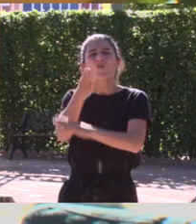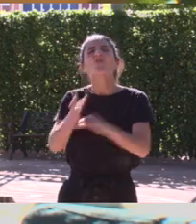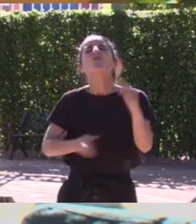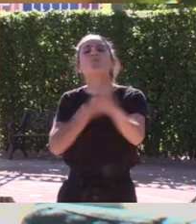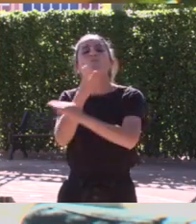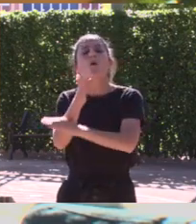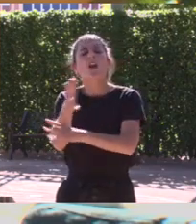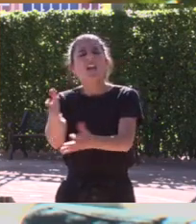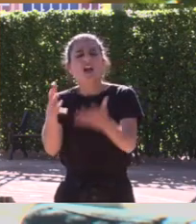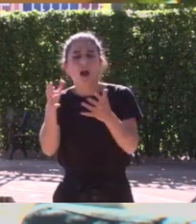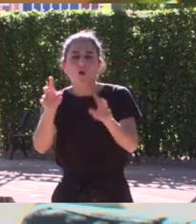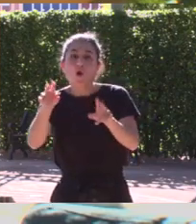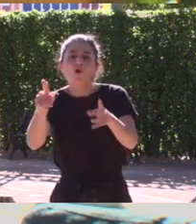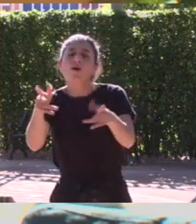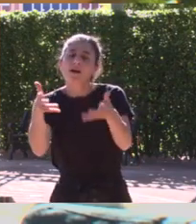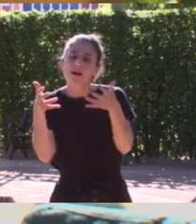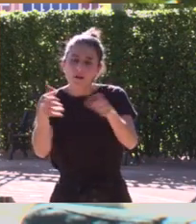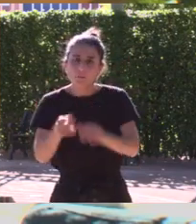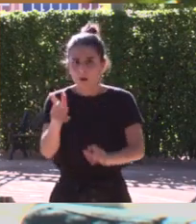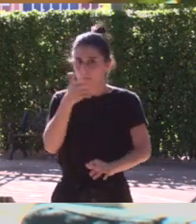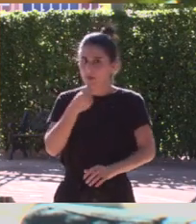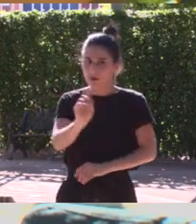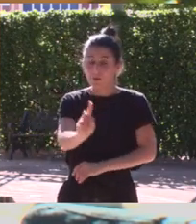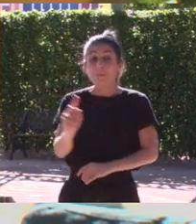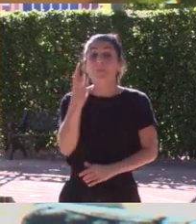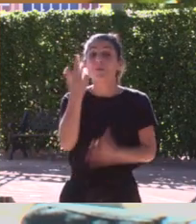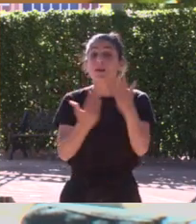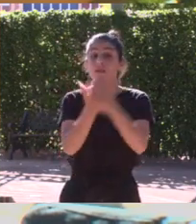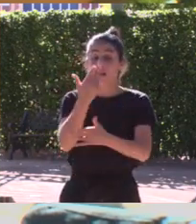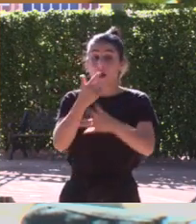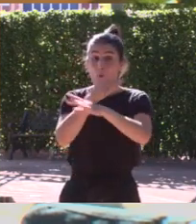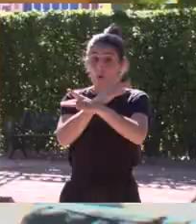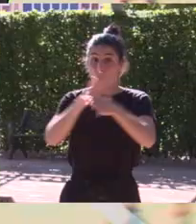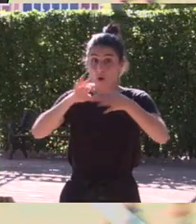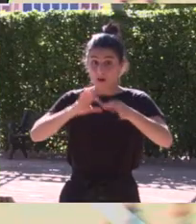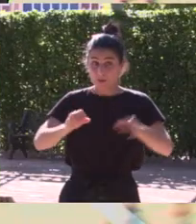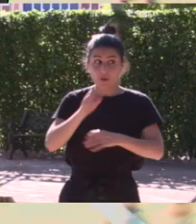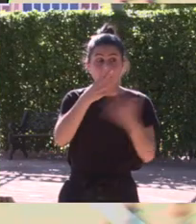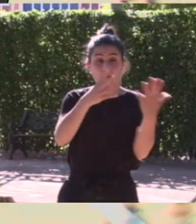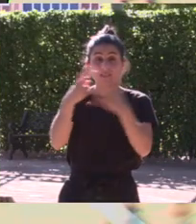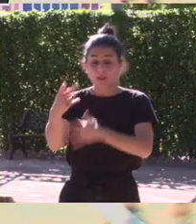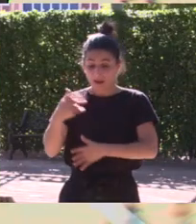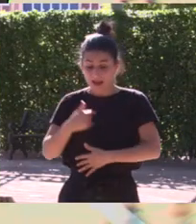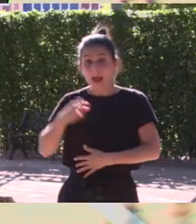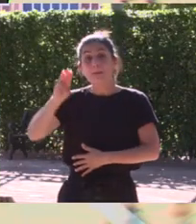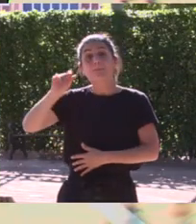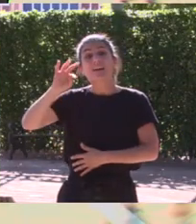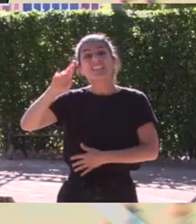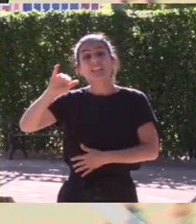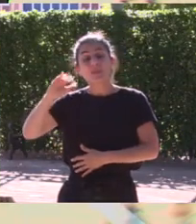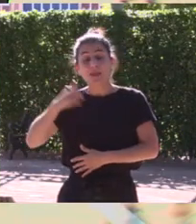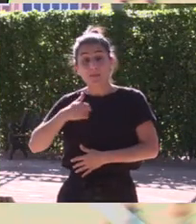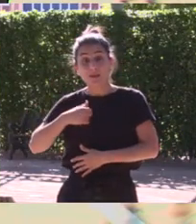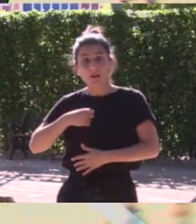llego y ganó el oro pero no todo fue tan fácil el primer día de los Juegos Olímpicos de Barcelona 92 a Patricia y a mí